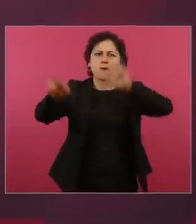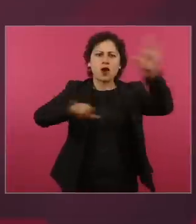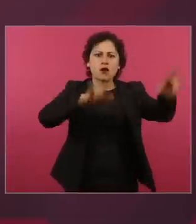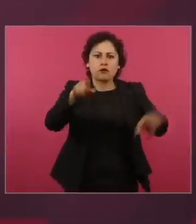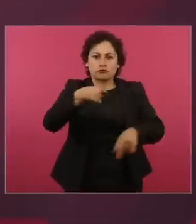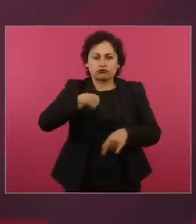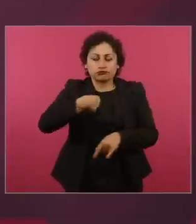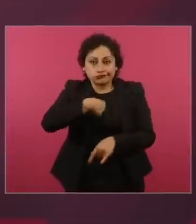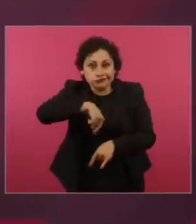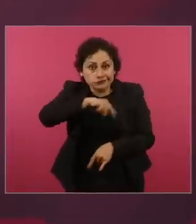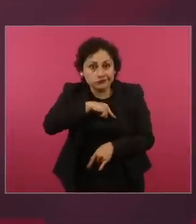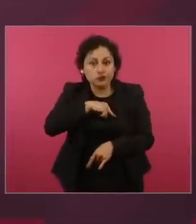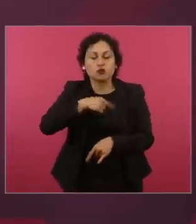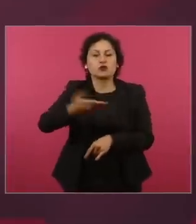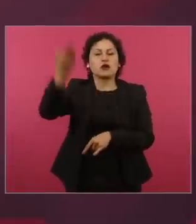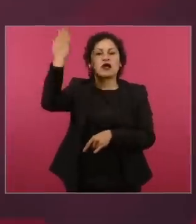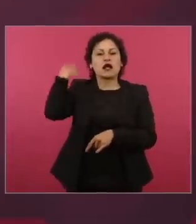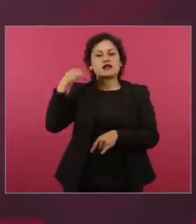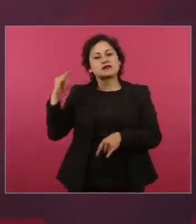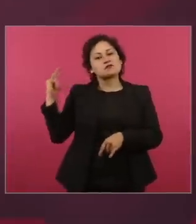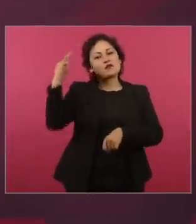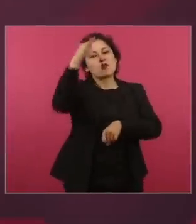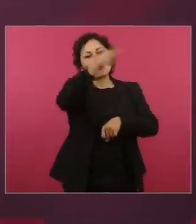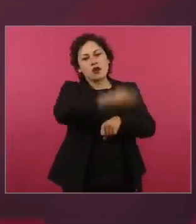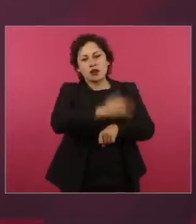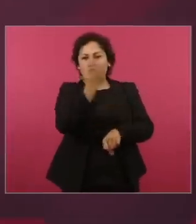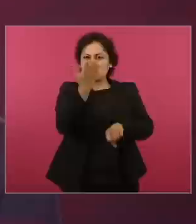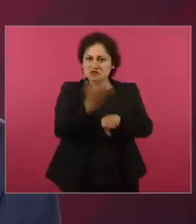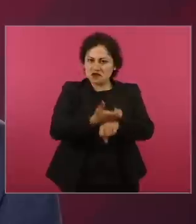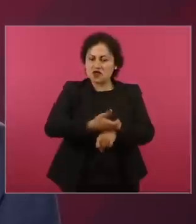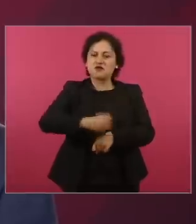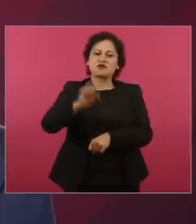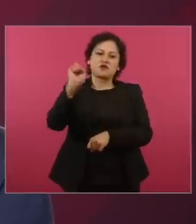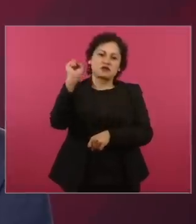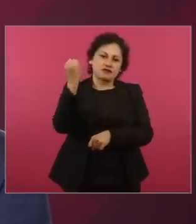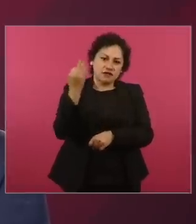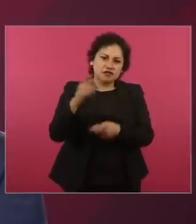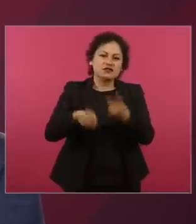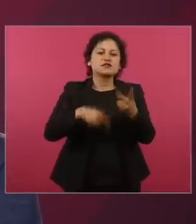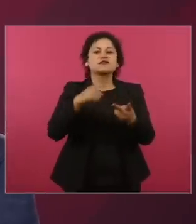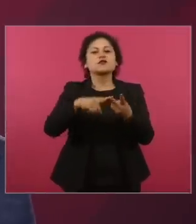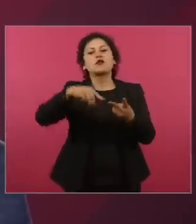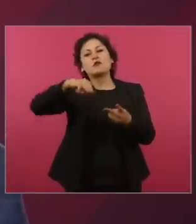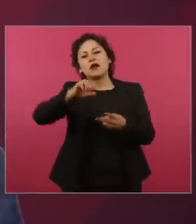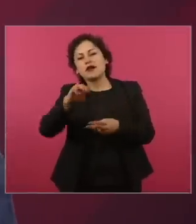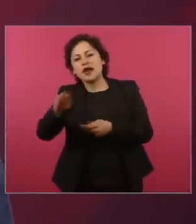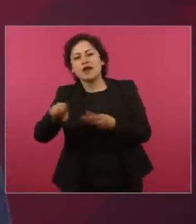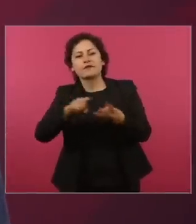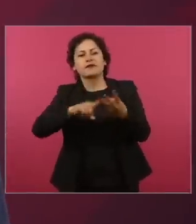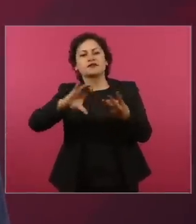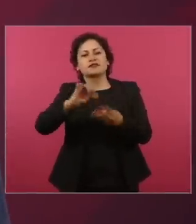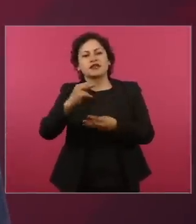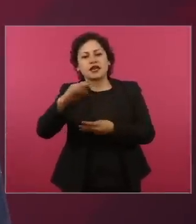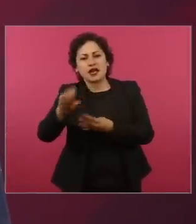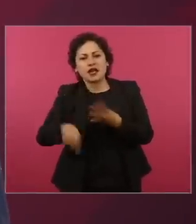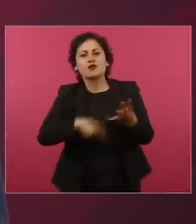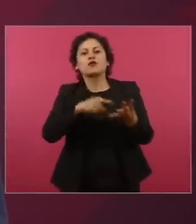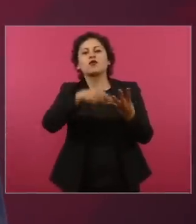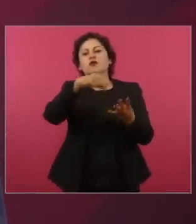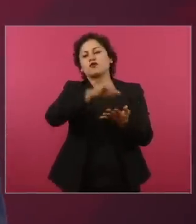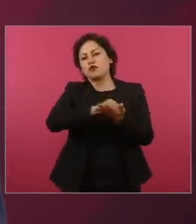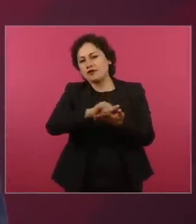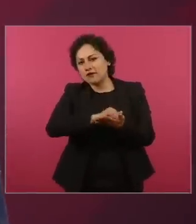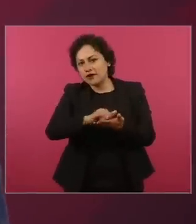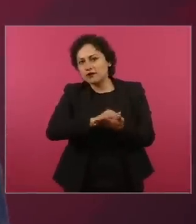Estados Unidos, San Francisco, Miami, Chicago, Nueva York. Volábamos a Canadá, volábamos